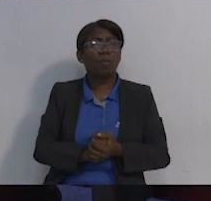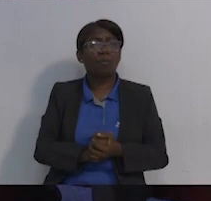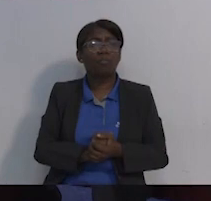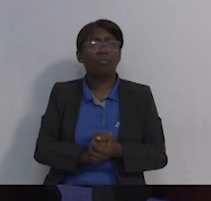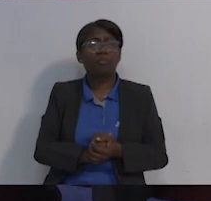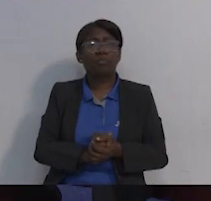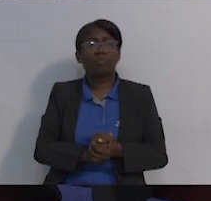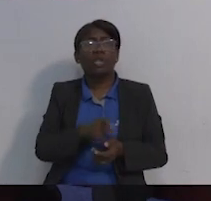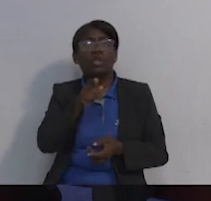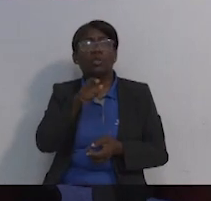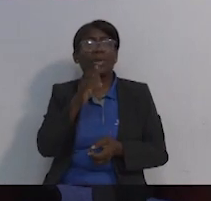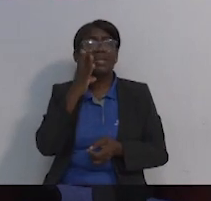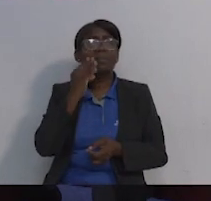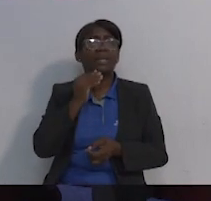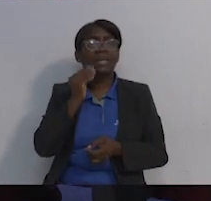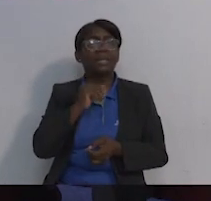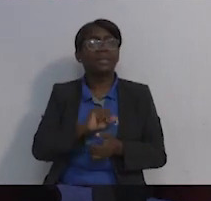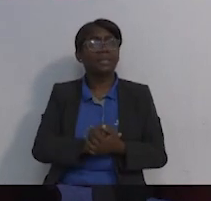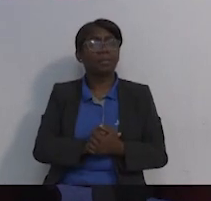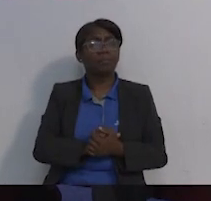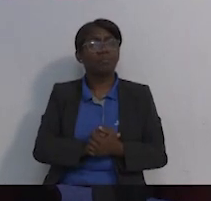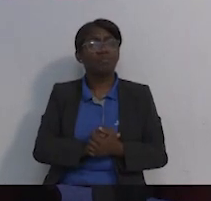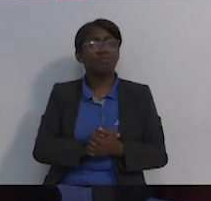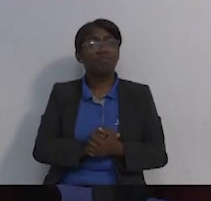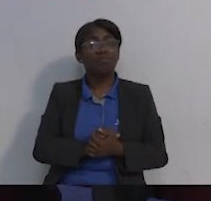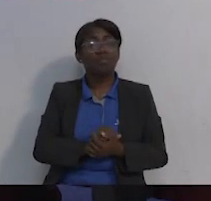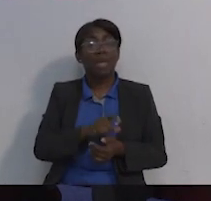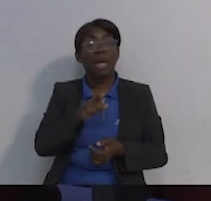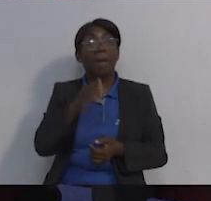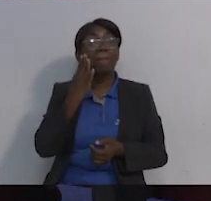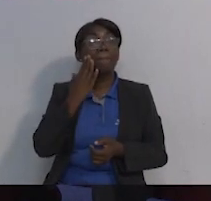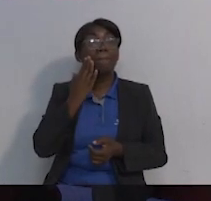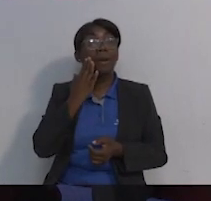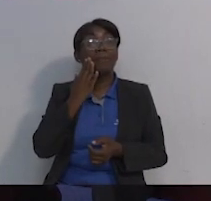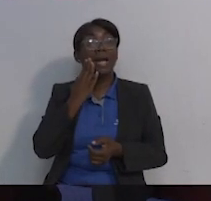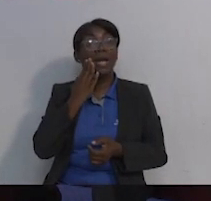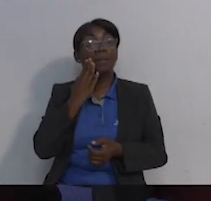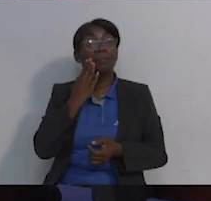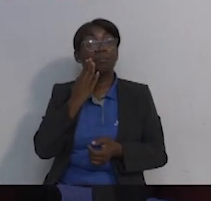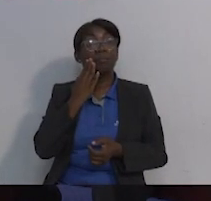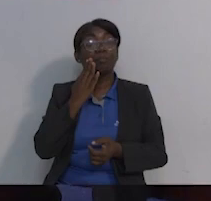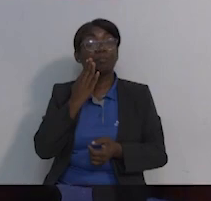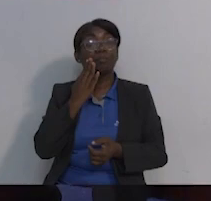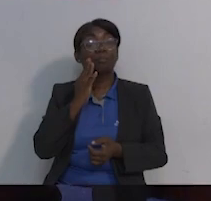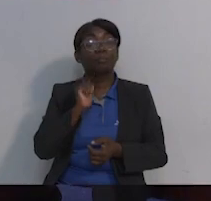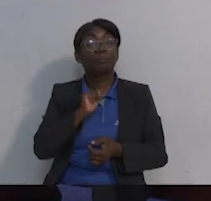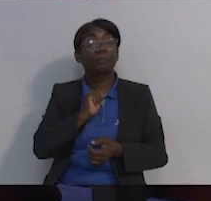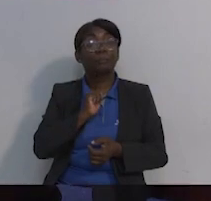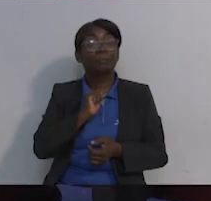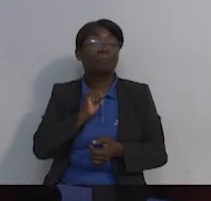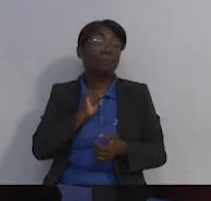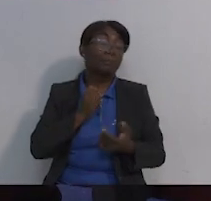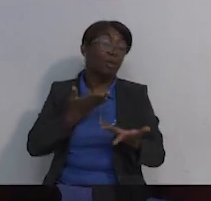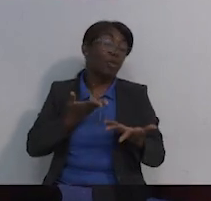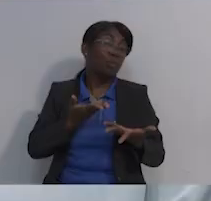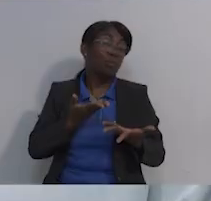¿Cómo fue tu experiencia? Para empezar, Julieta es mamá, ¿es cuánto?